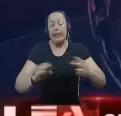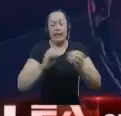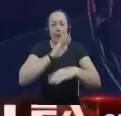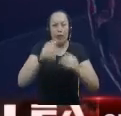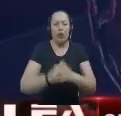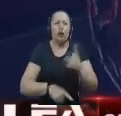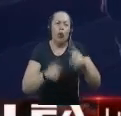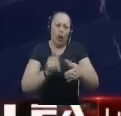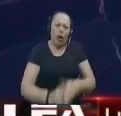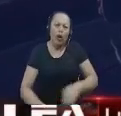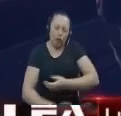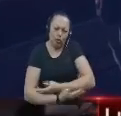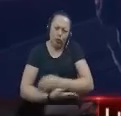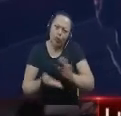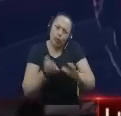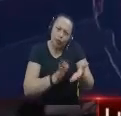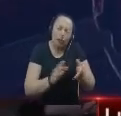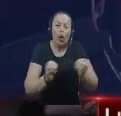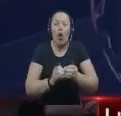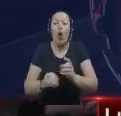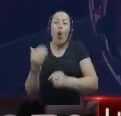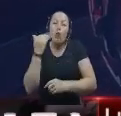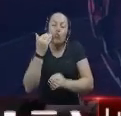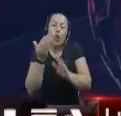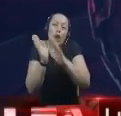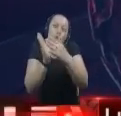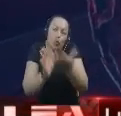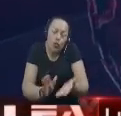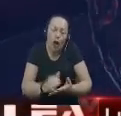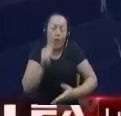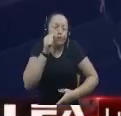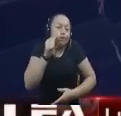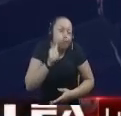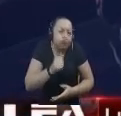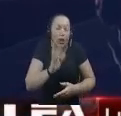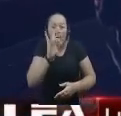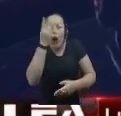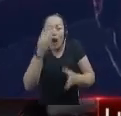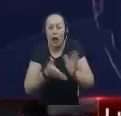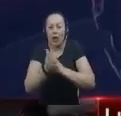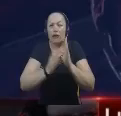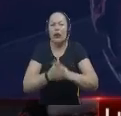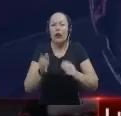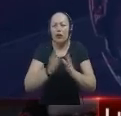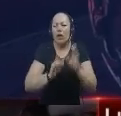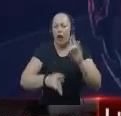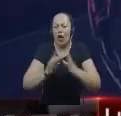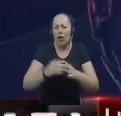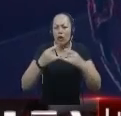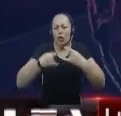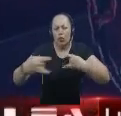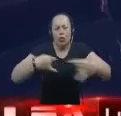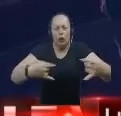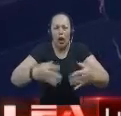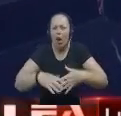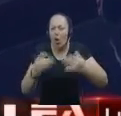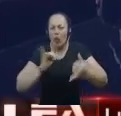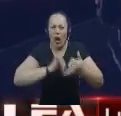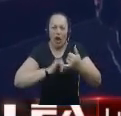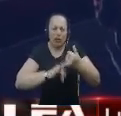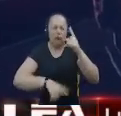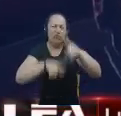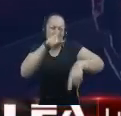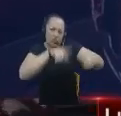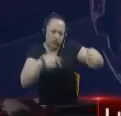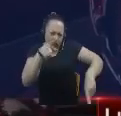muerte perinatal, de muerte materna De la estrategia de transmisión materno-infantil del VIH Y